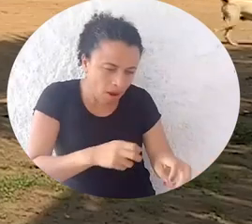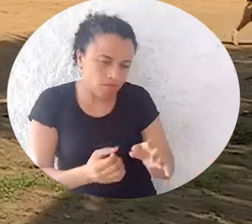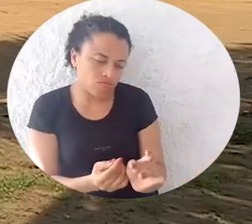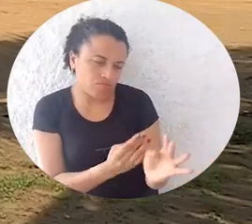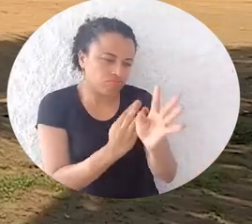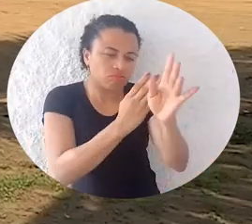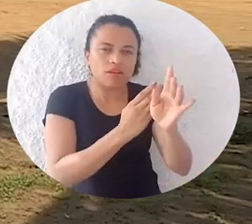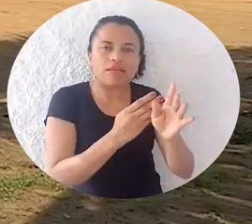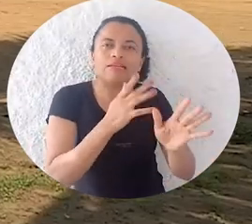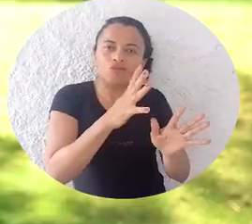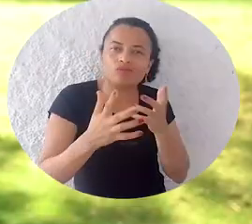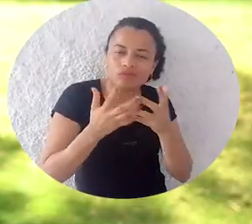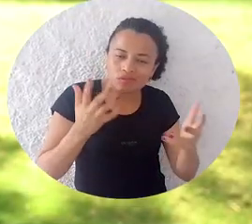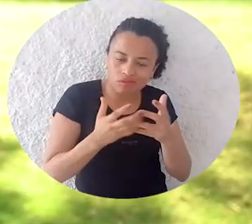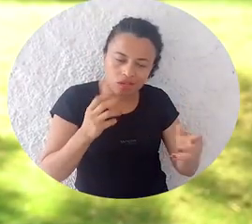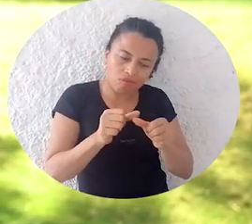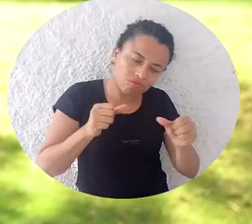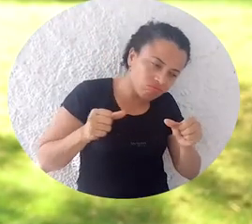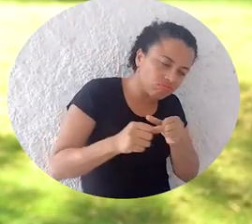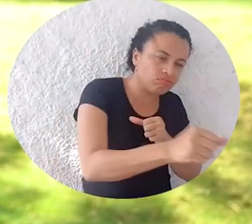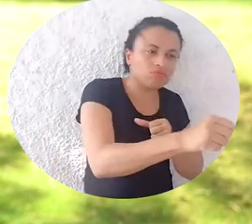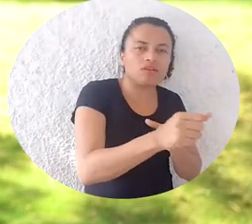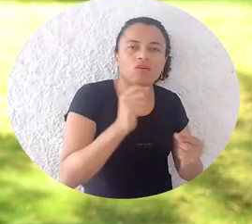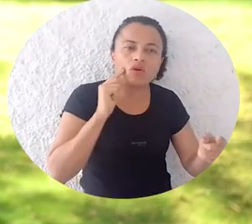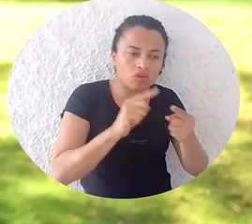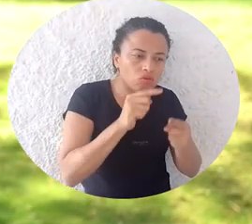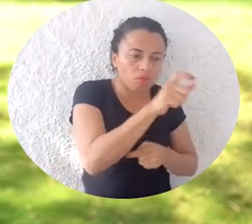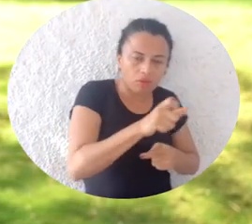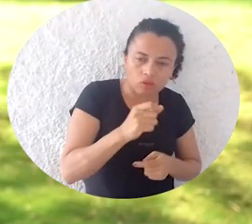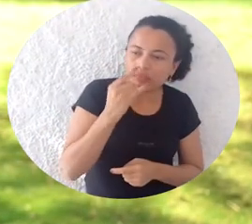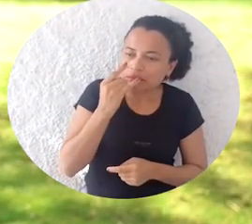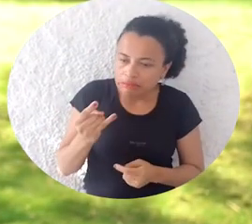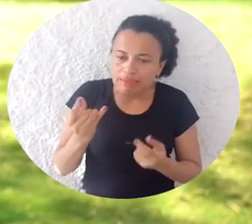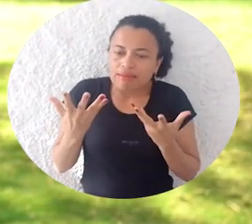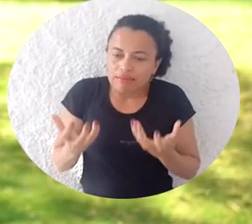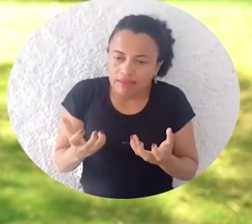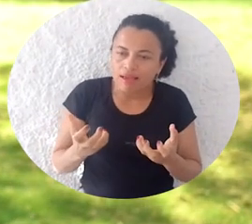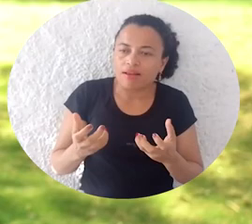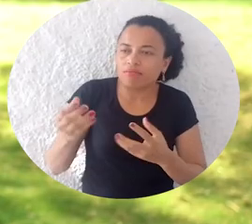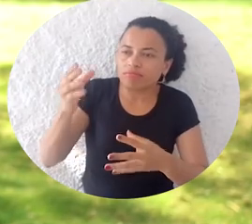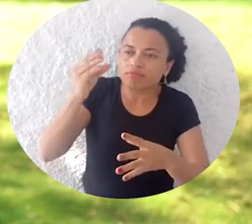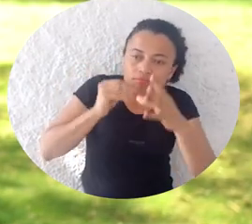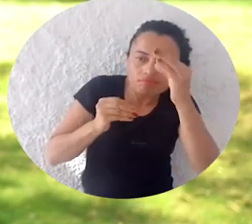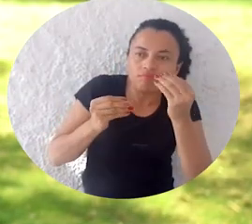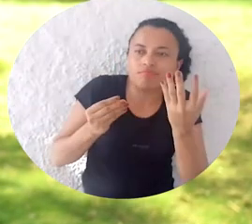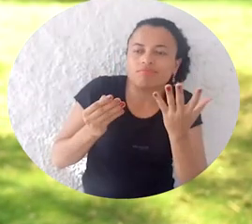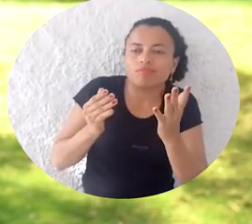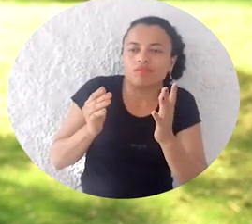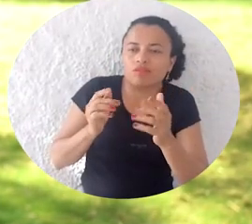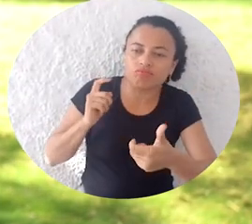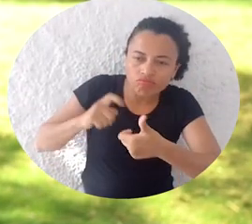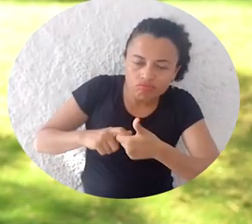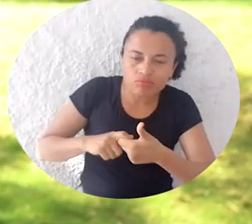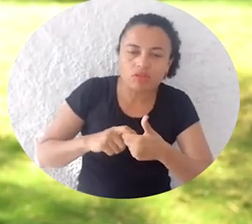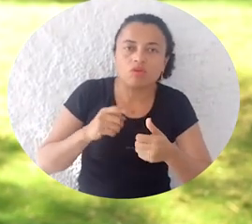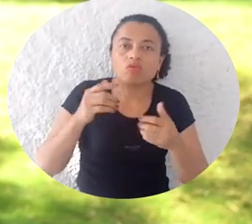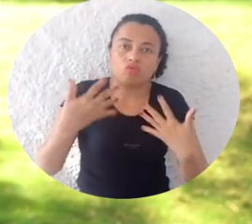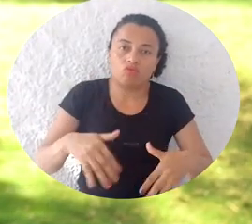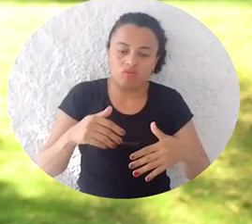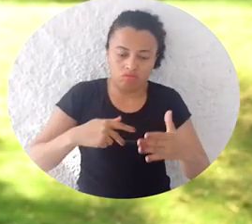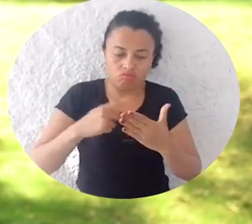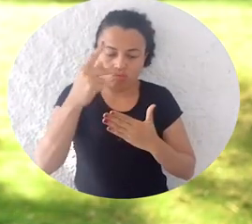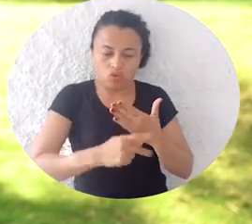sistemas sostenibles. Sí hay una gran acogida, un interés de los productores, sobre todo porque el proyecto es